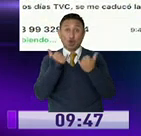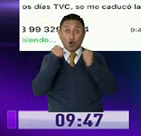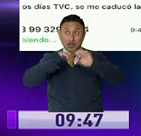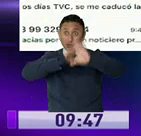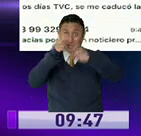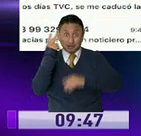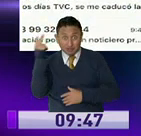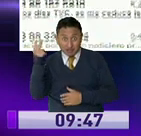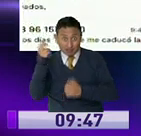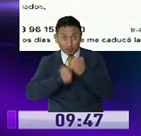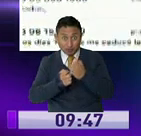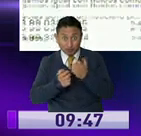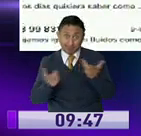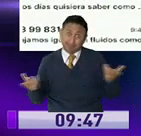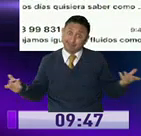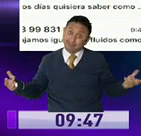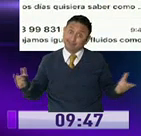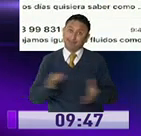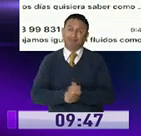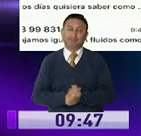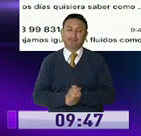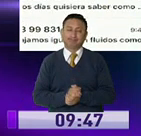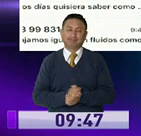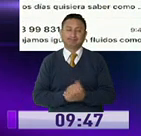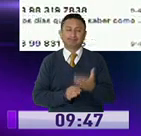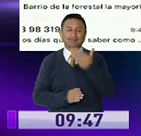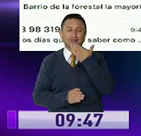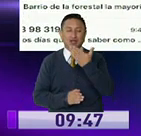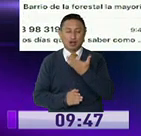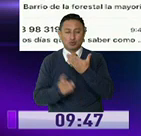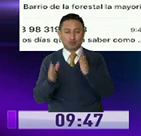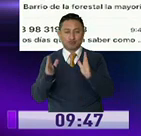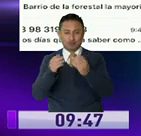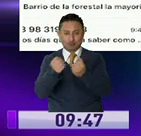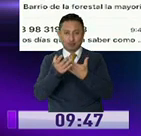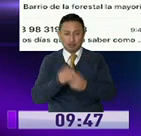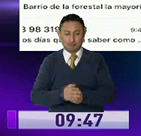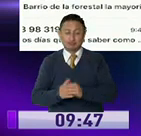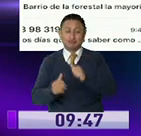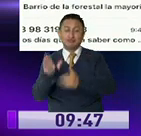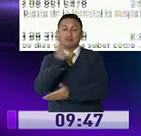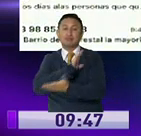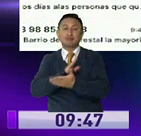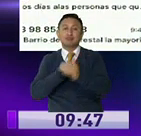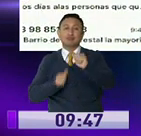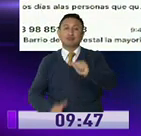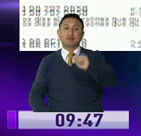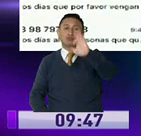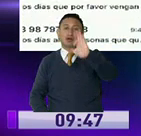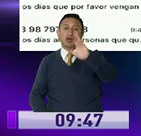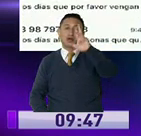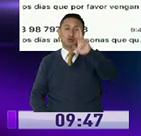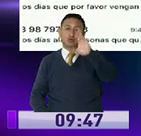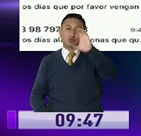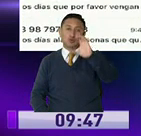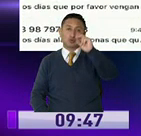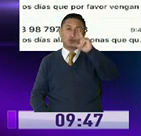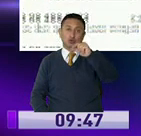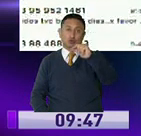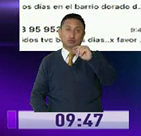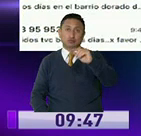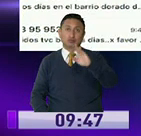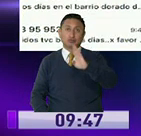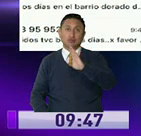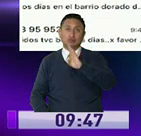Uy, terrible. Buenos días, CBC. Gracias por estar con nosotros. Informándonos, por favor. Barrio Atucucho, Juan Guerrero y Surema Blasio. No tenemos agua.